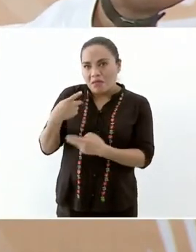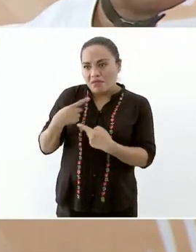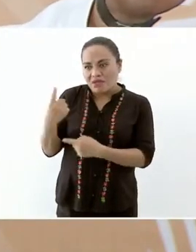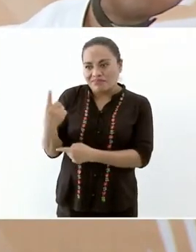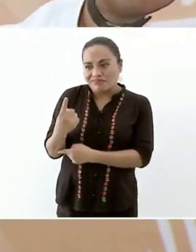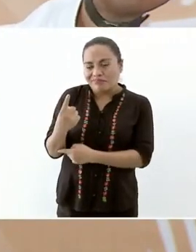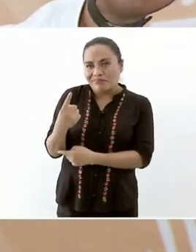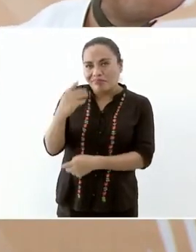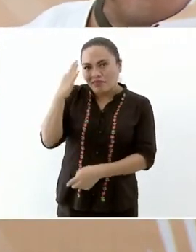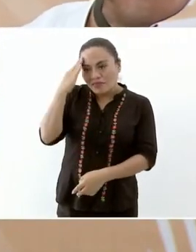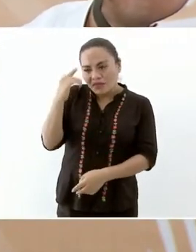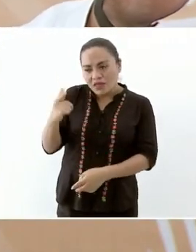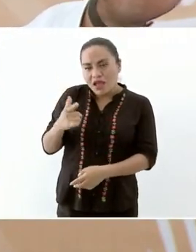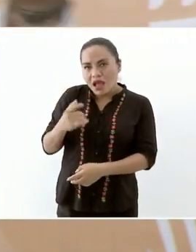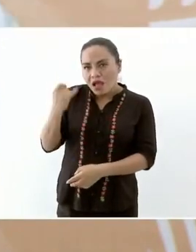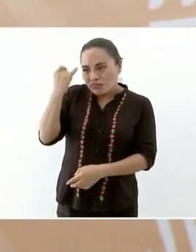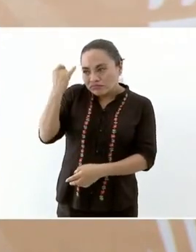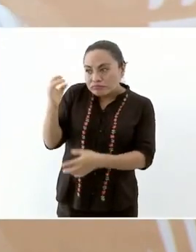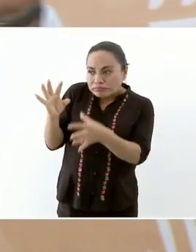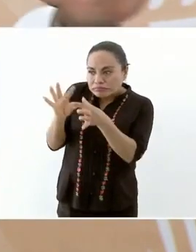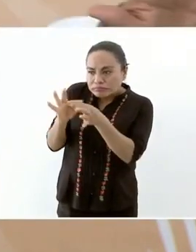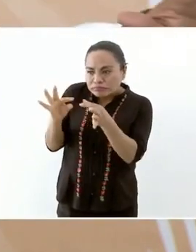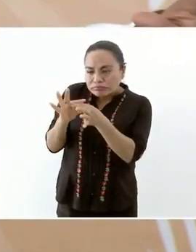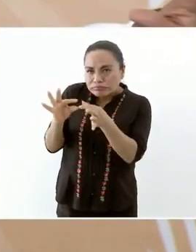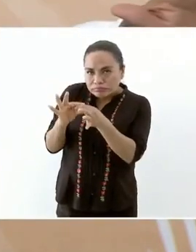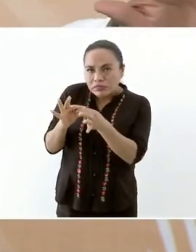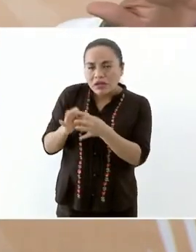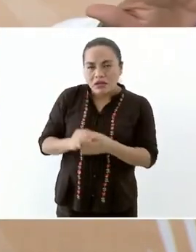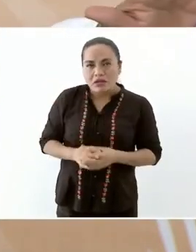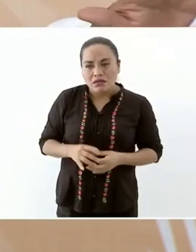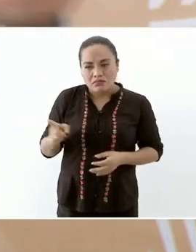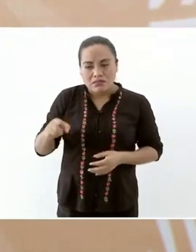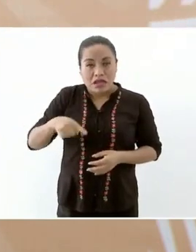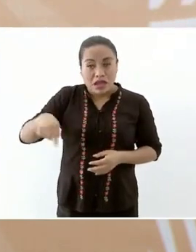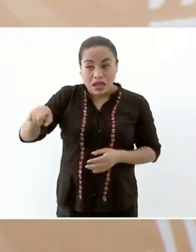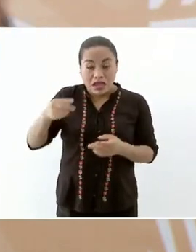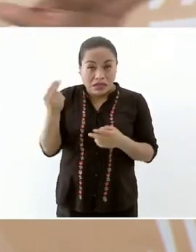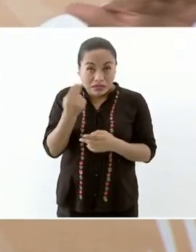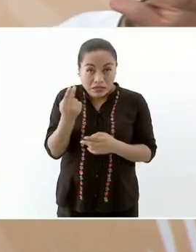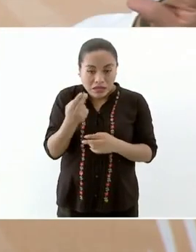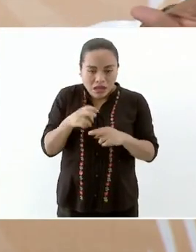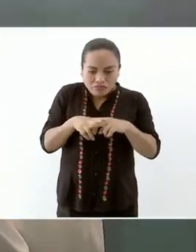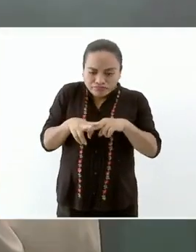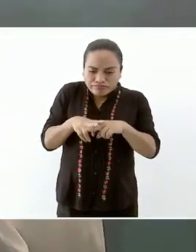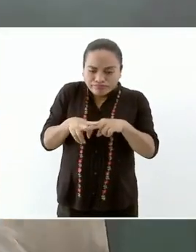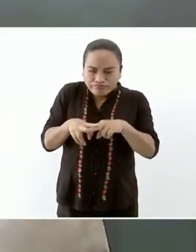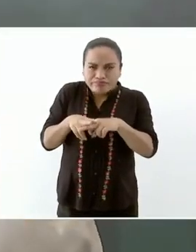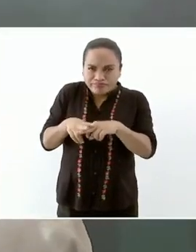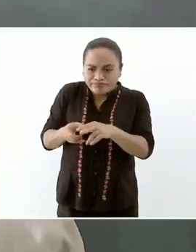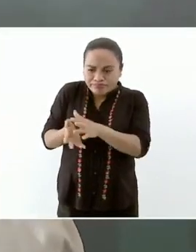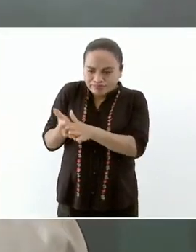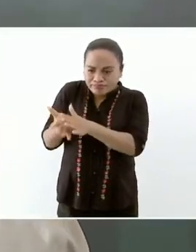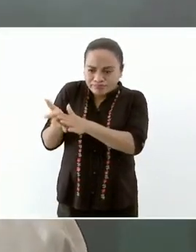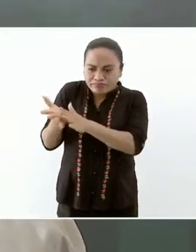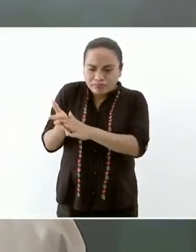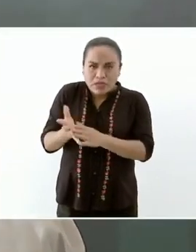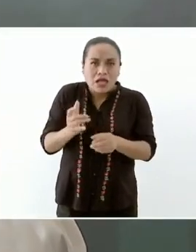como necesitan hacer el tren y reactivar el Istmo